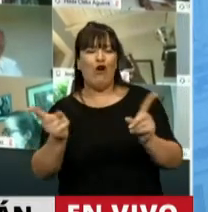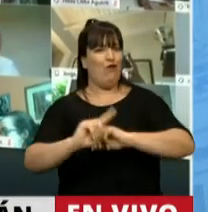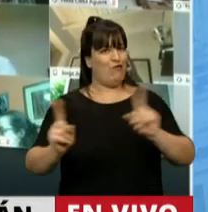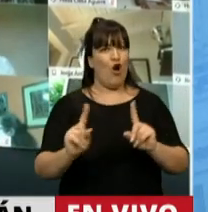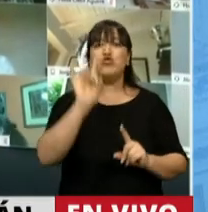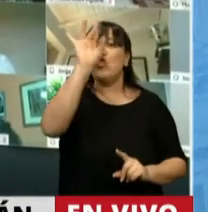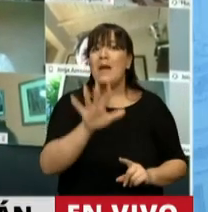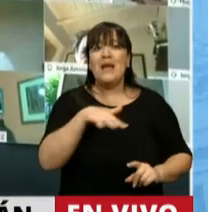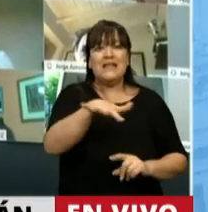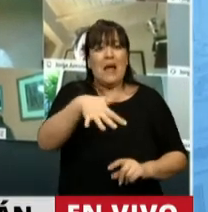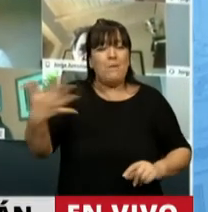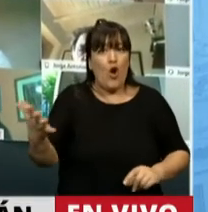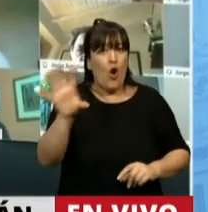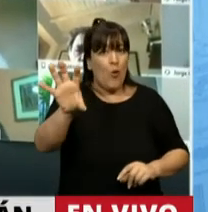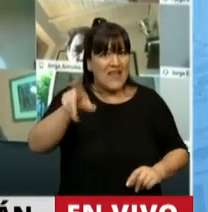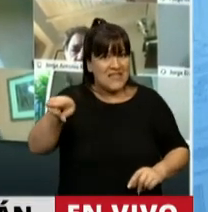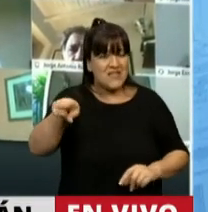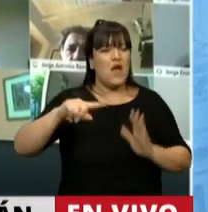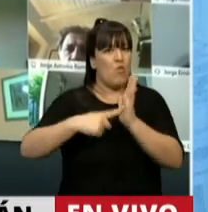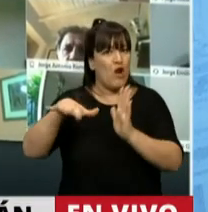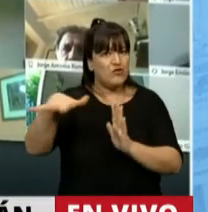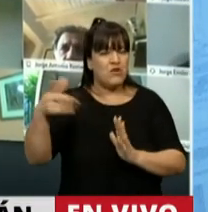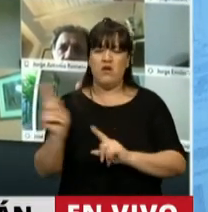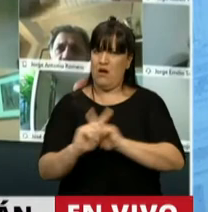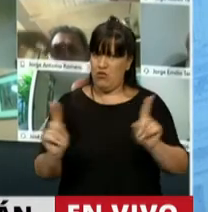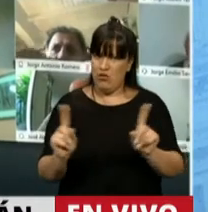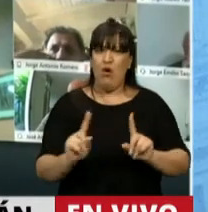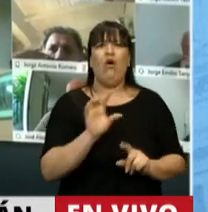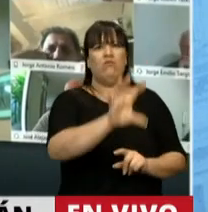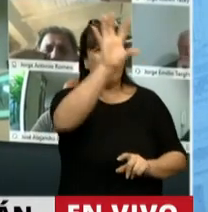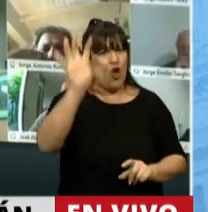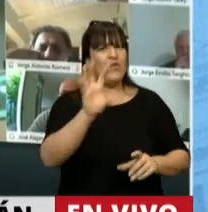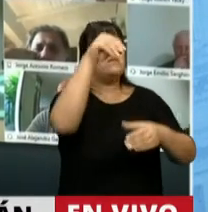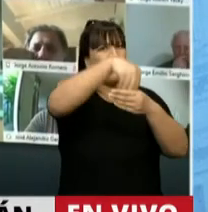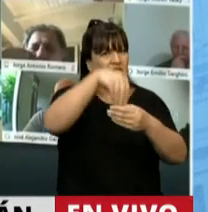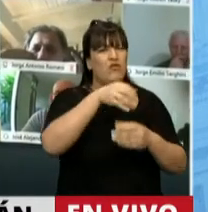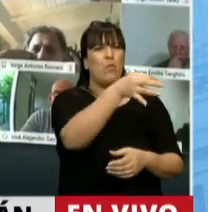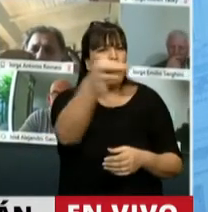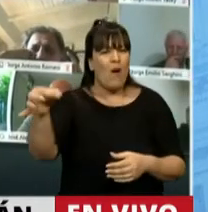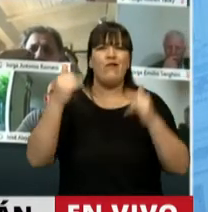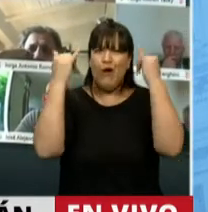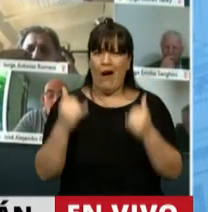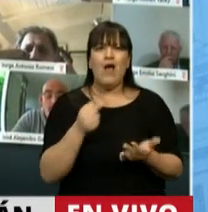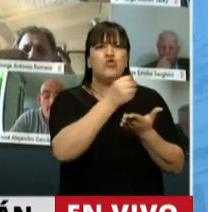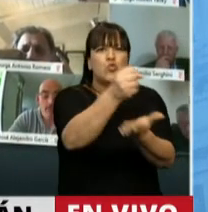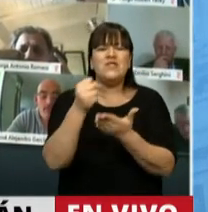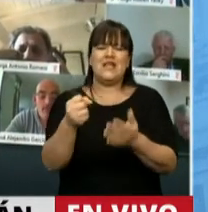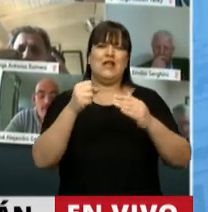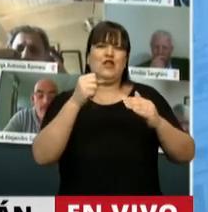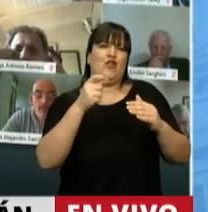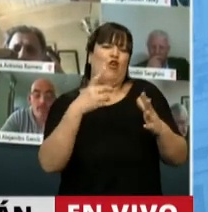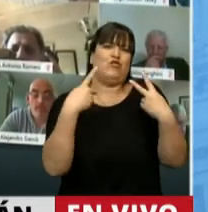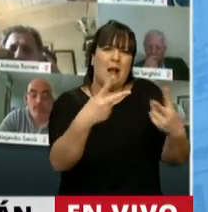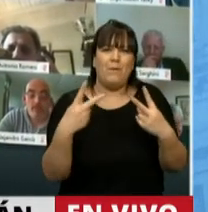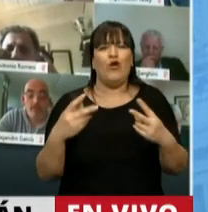a la provincia de Buenos Aires. Ya bastante el interior tiene inequidades con la distribución de los subsidios de transporte entre el